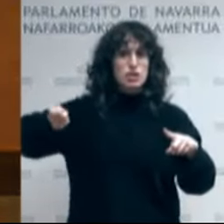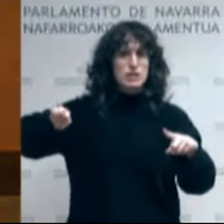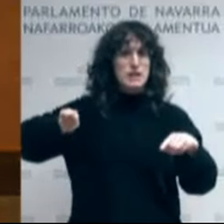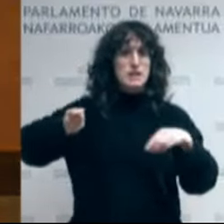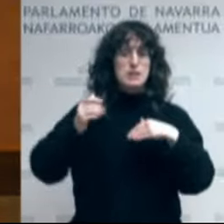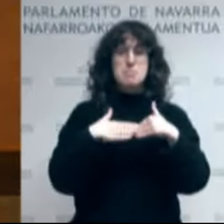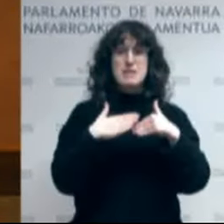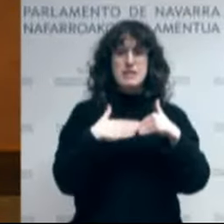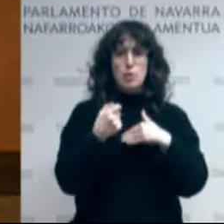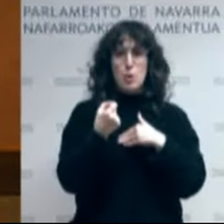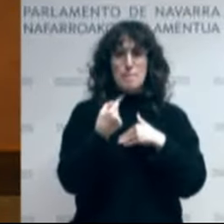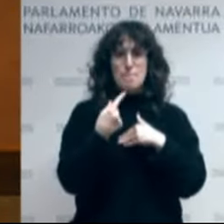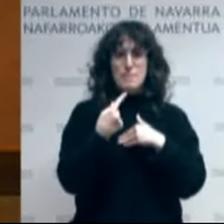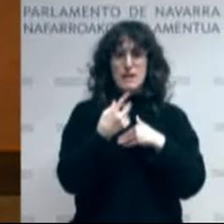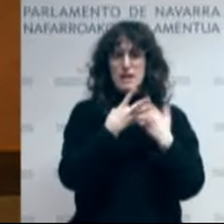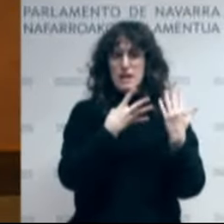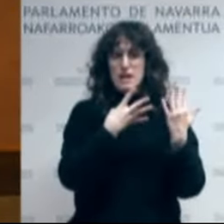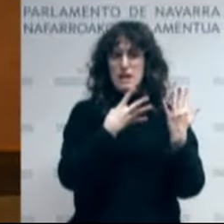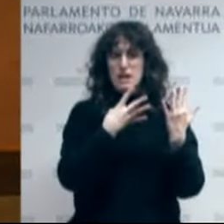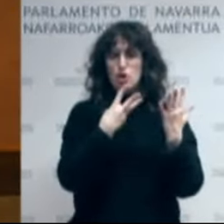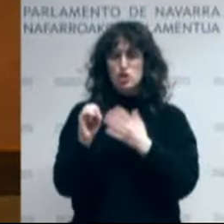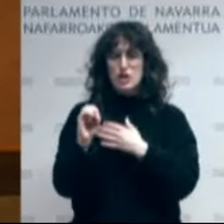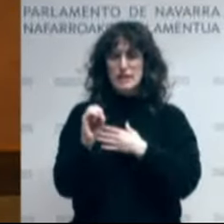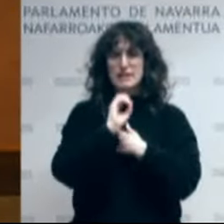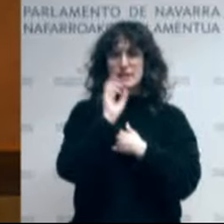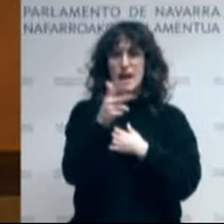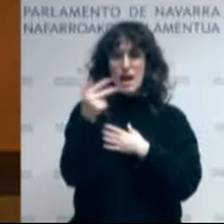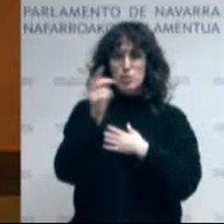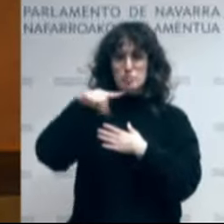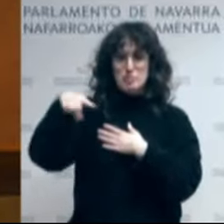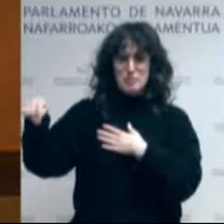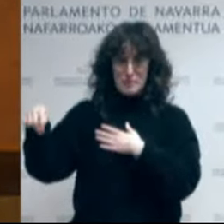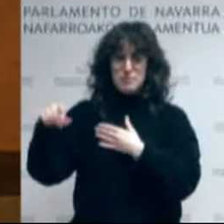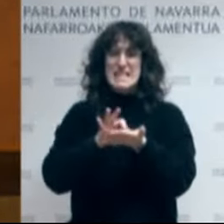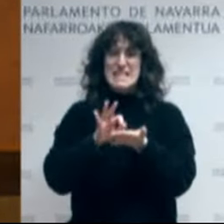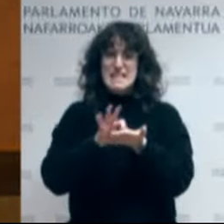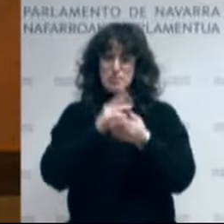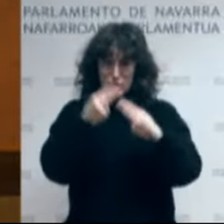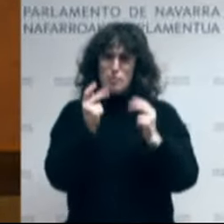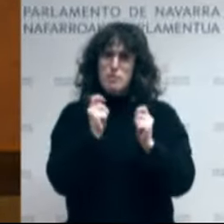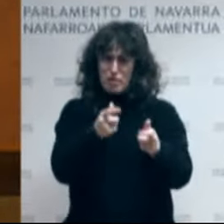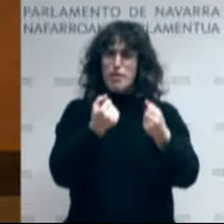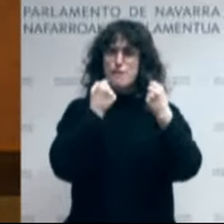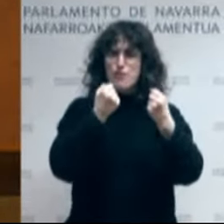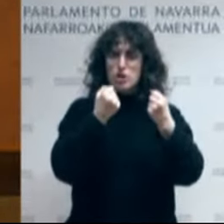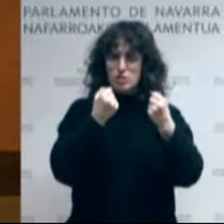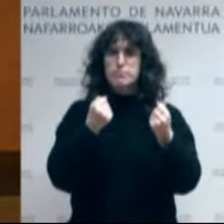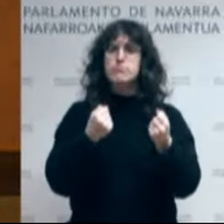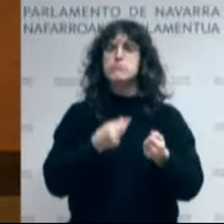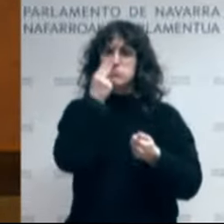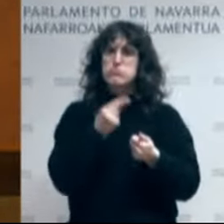.080 euros al mes. Para el fortalecimiento de los servicios públicos hemos acordado medidas y compromisos,